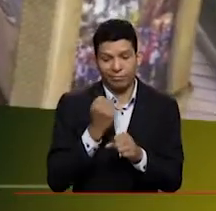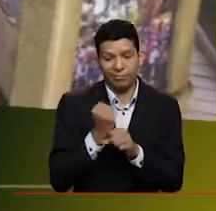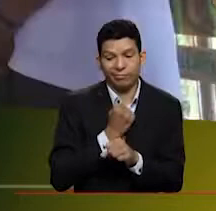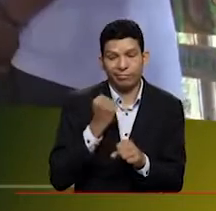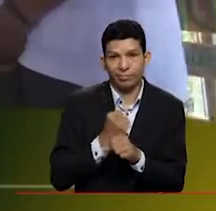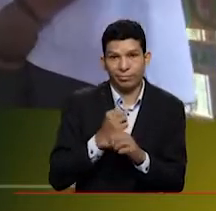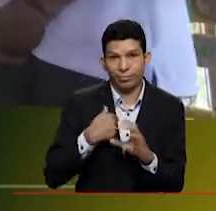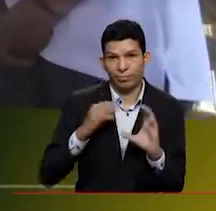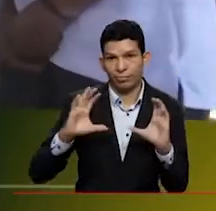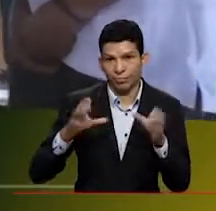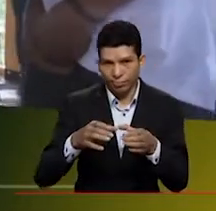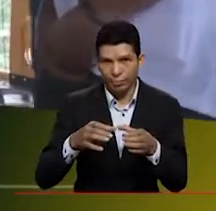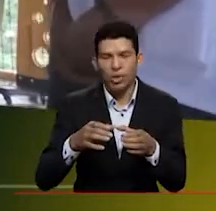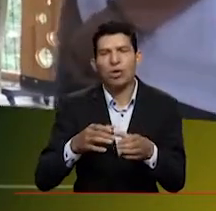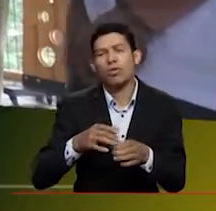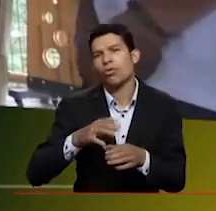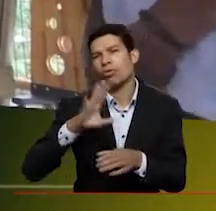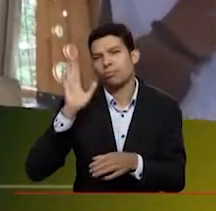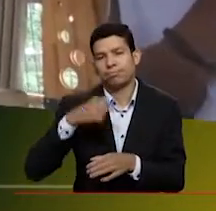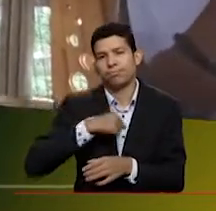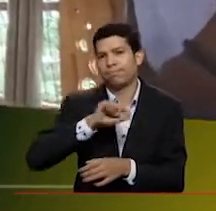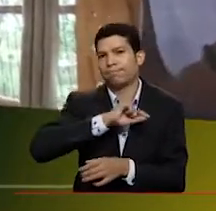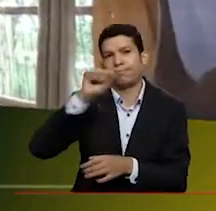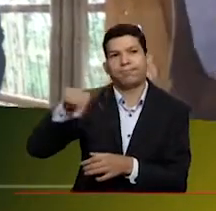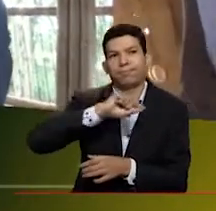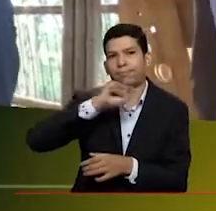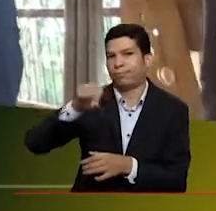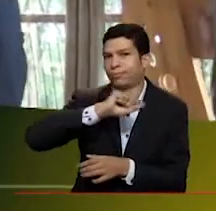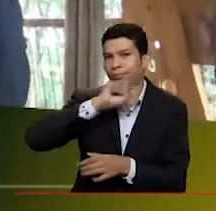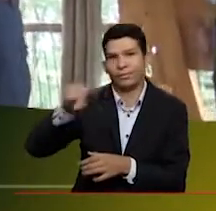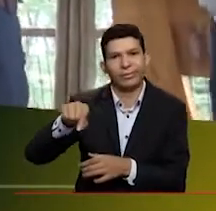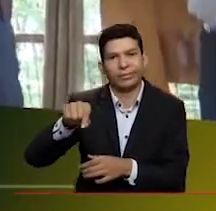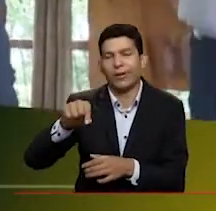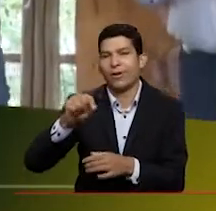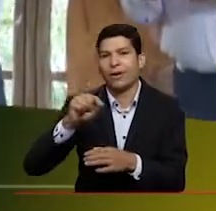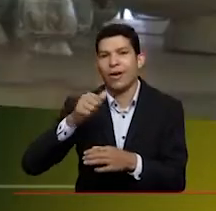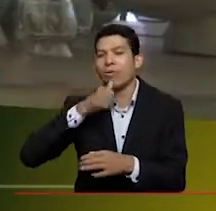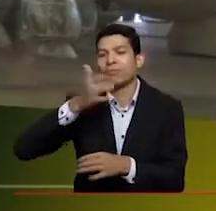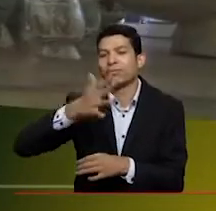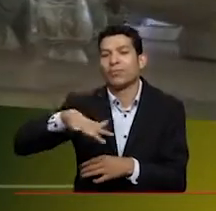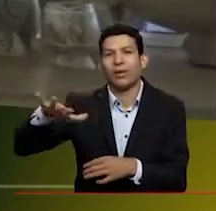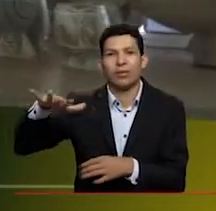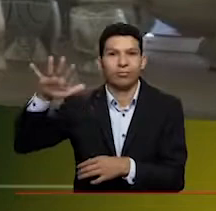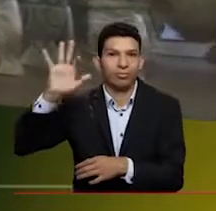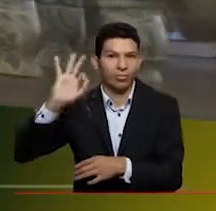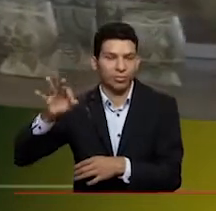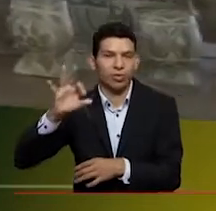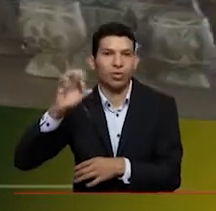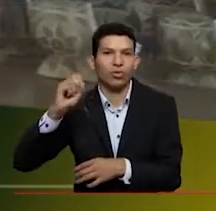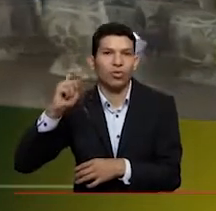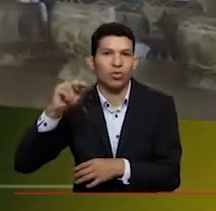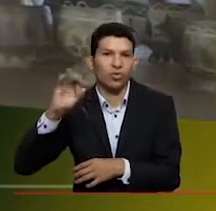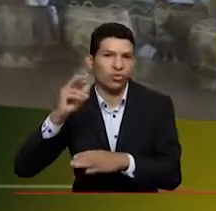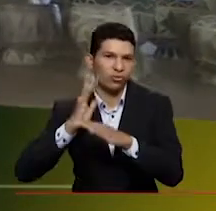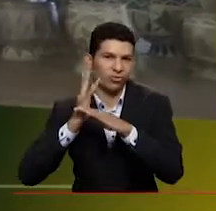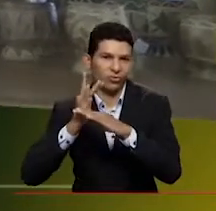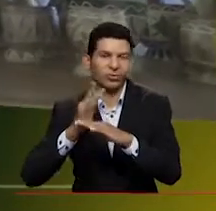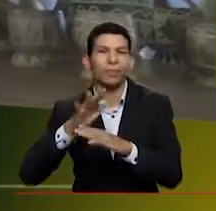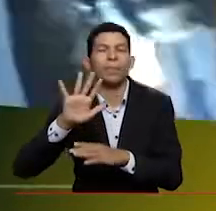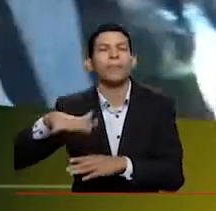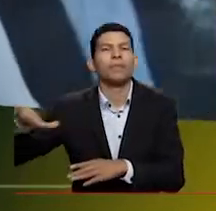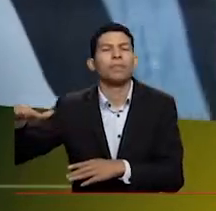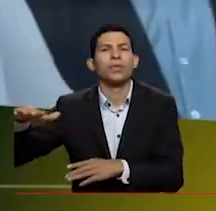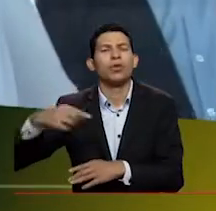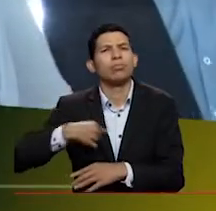corporación, pues me ha tocado ir muchas veces a la Laguna de Sonso o al Centro de Educación Ambiental Buitre de Ciénaga, pero